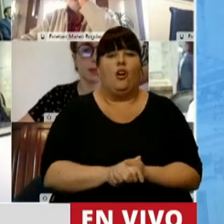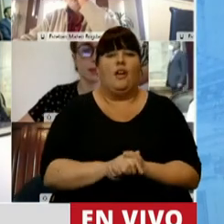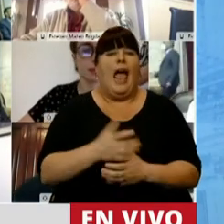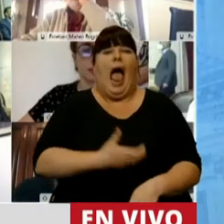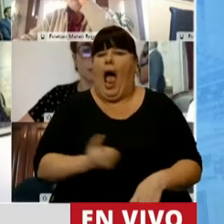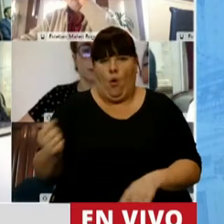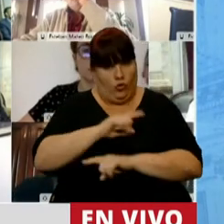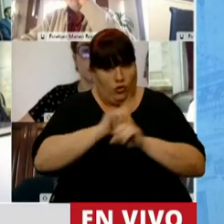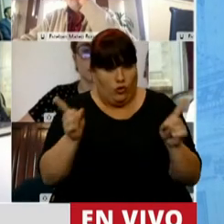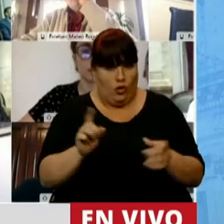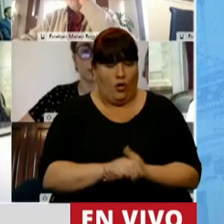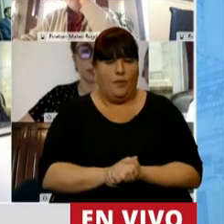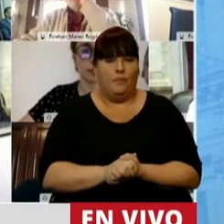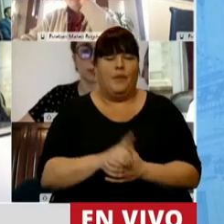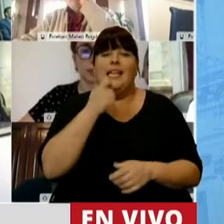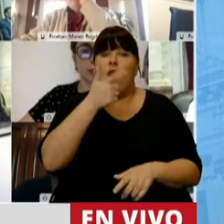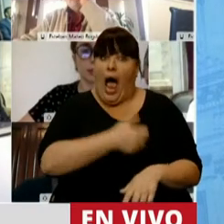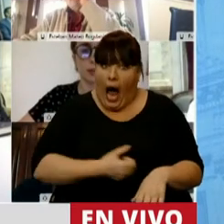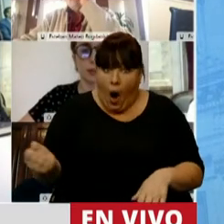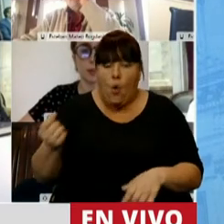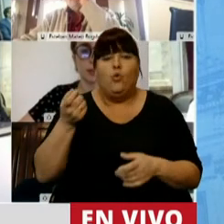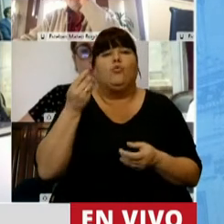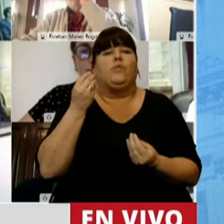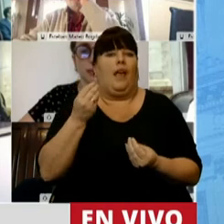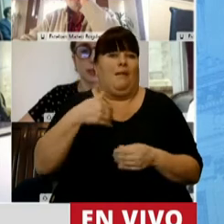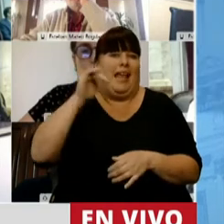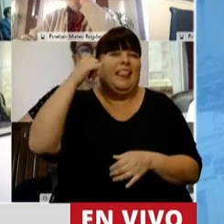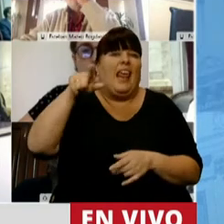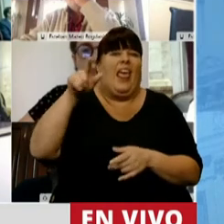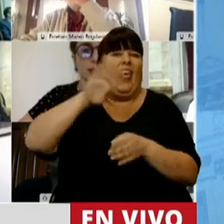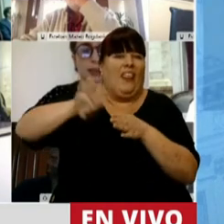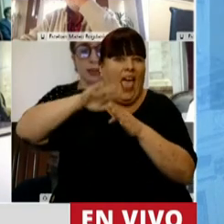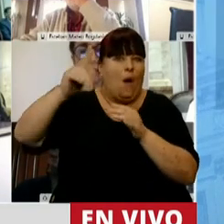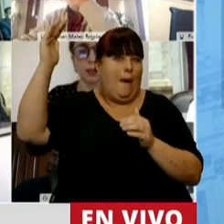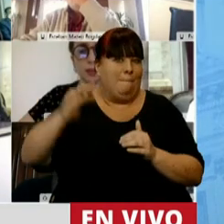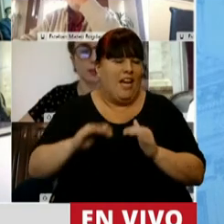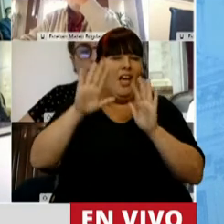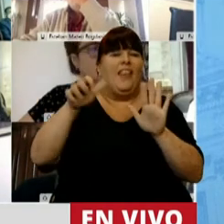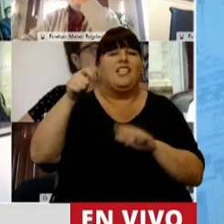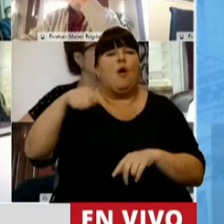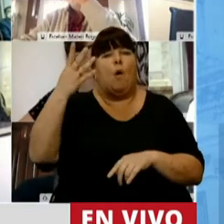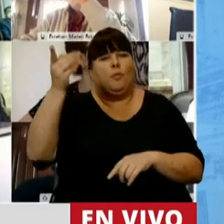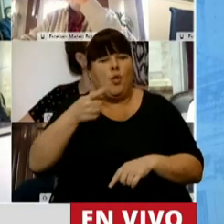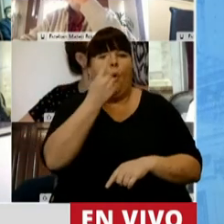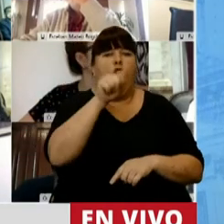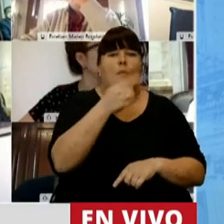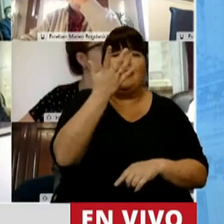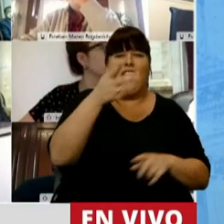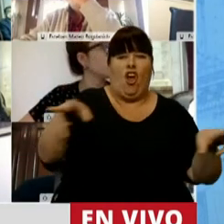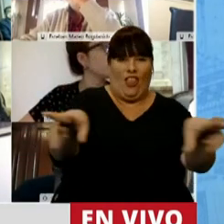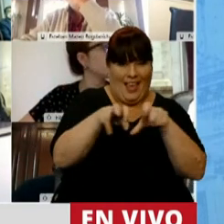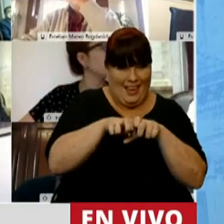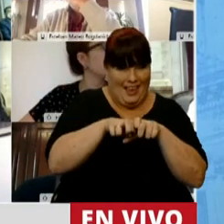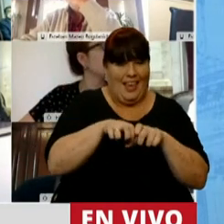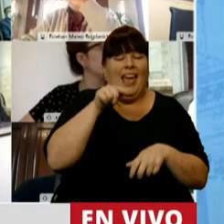sin ajustes. El único ajuste recaerá sobre los intereses de la deuda, que bajan del 3,4% al 1,5% del PBI,